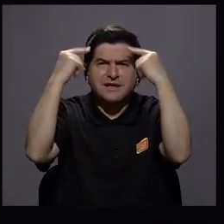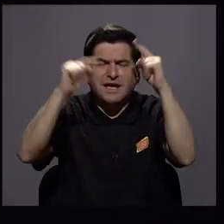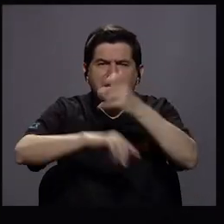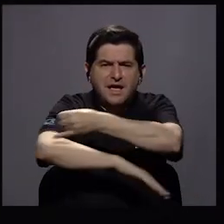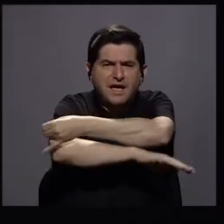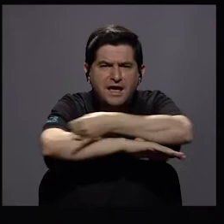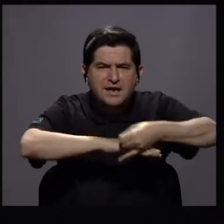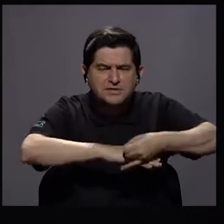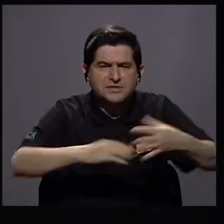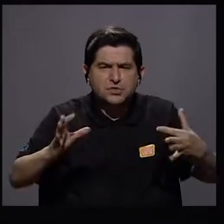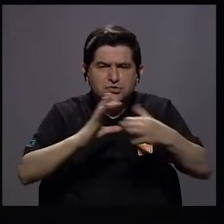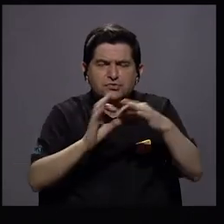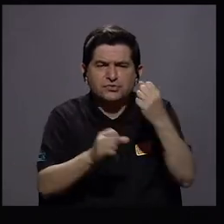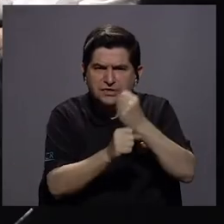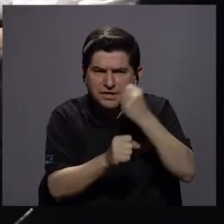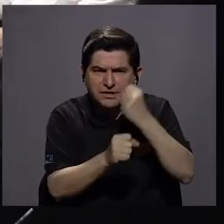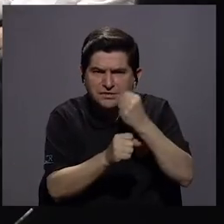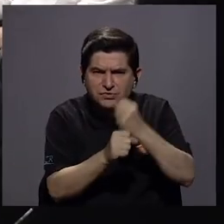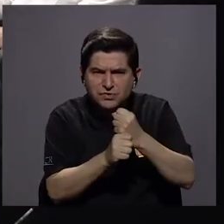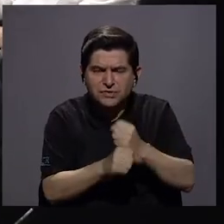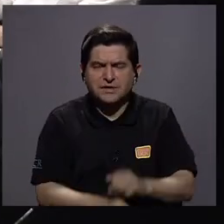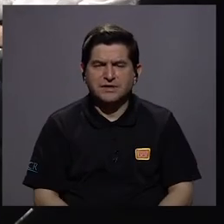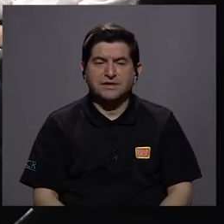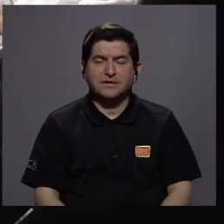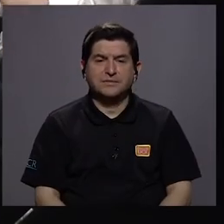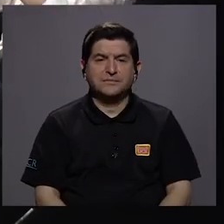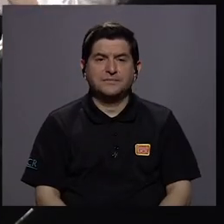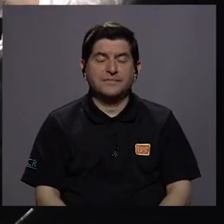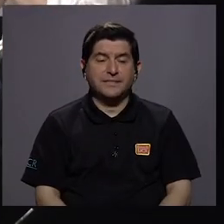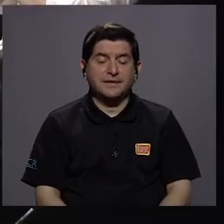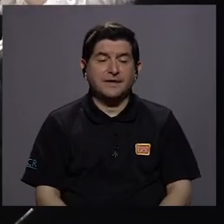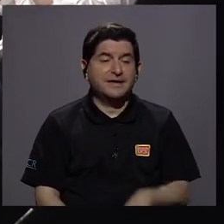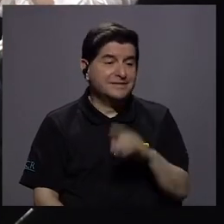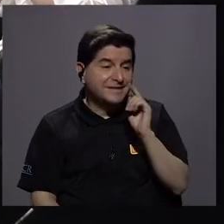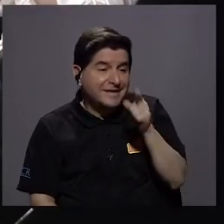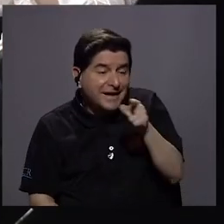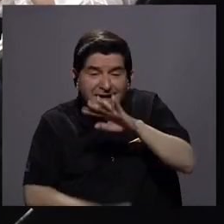torno al empleo también, doña Rosaura. Es que ahí está todo,